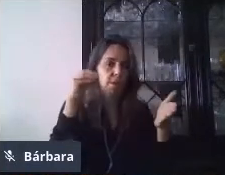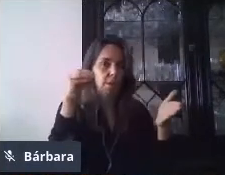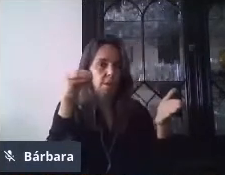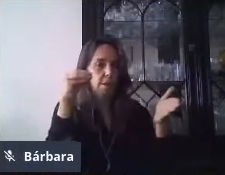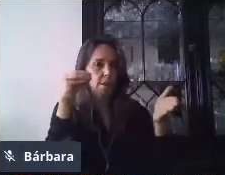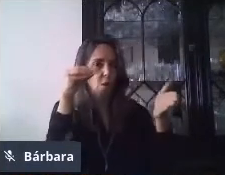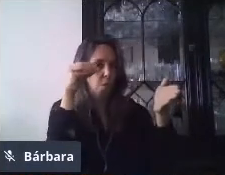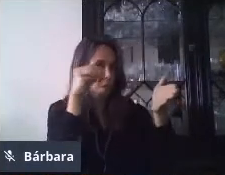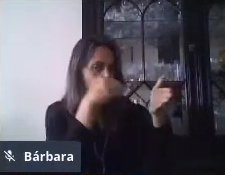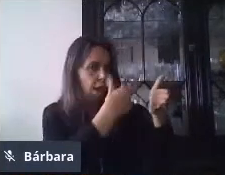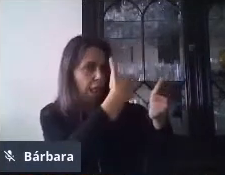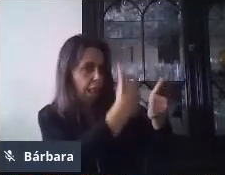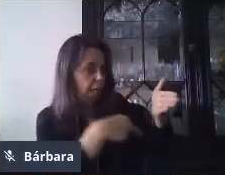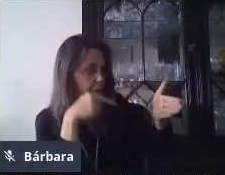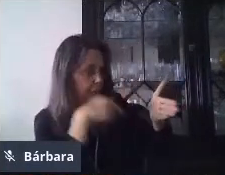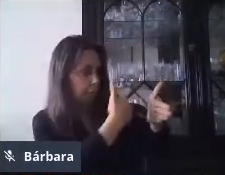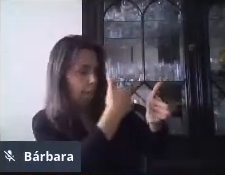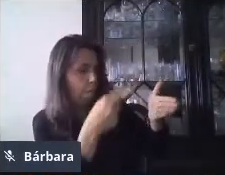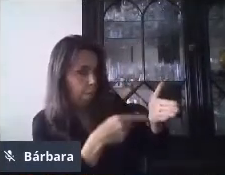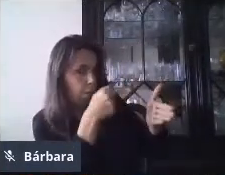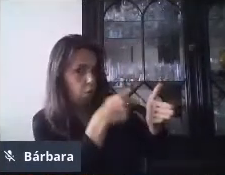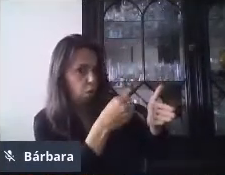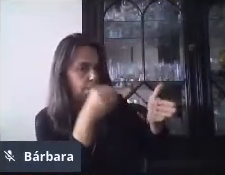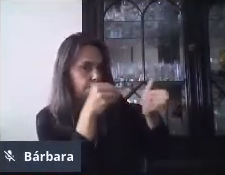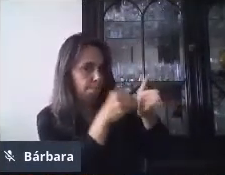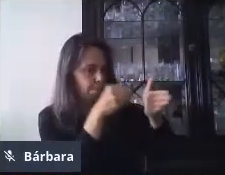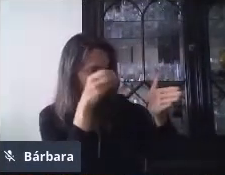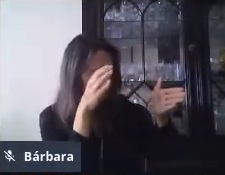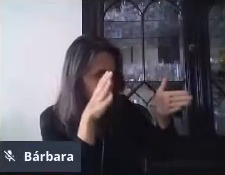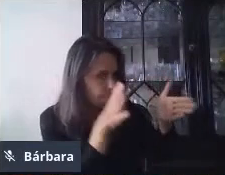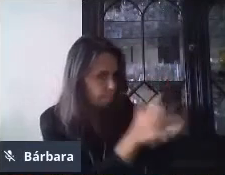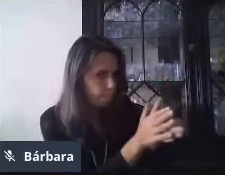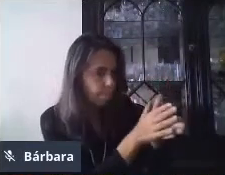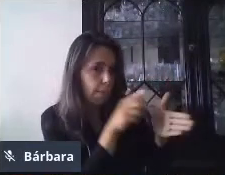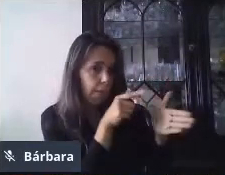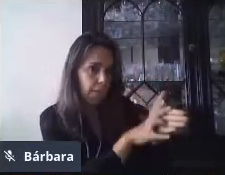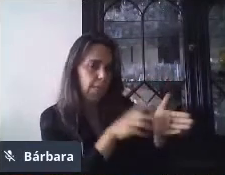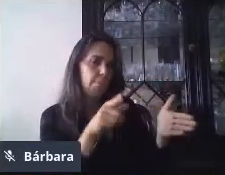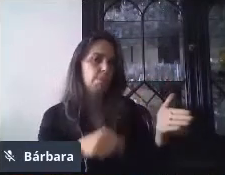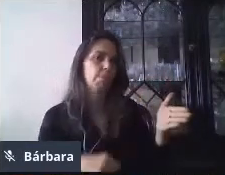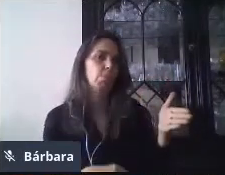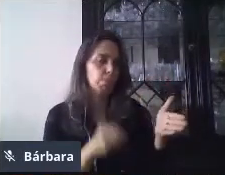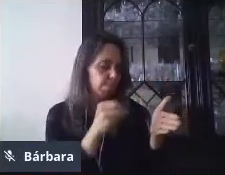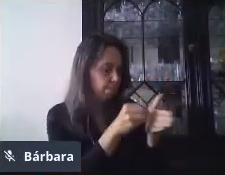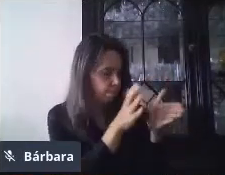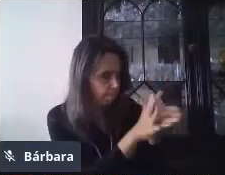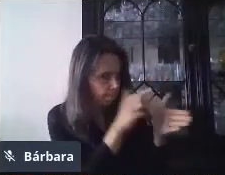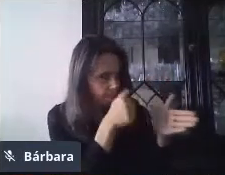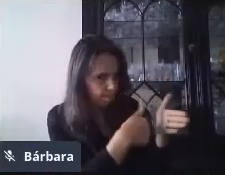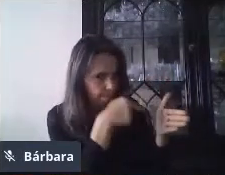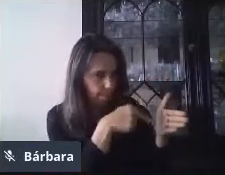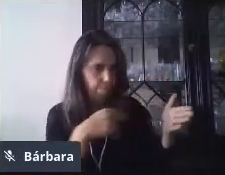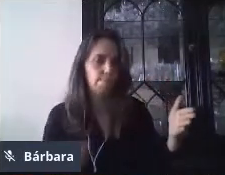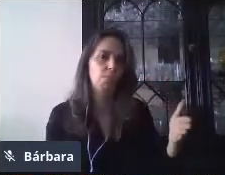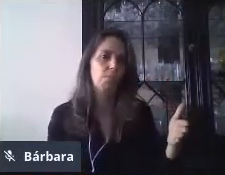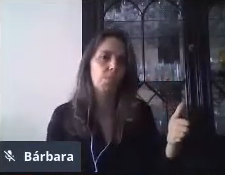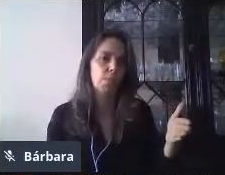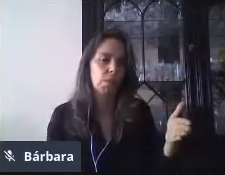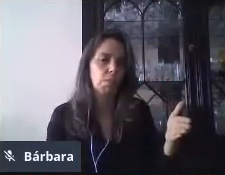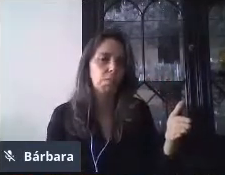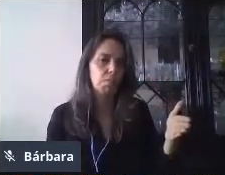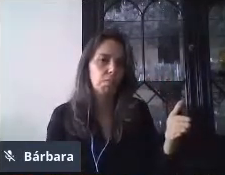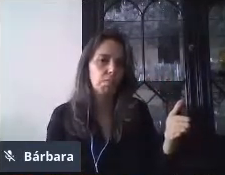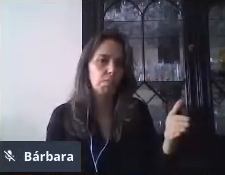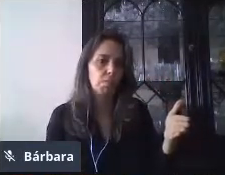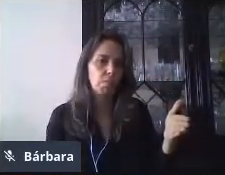formulario. Voy a dar clic en donde dice el texto, pregunta sin título. Aquí lo voy a pegar. Ahora, aquí ya pegué mi